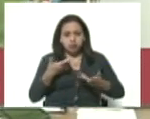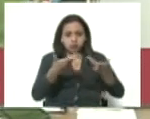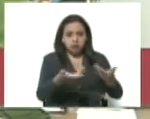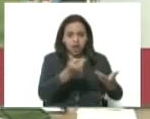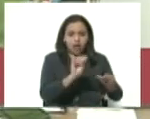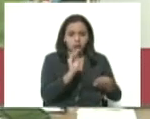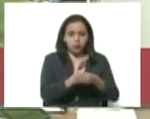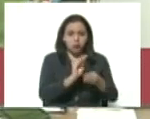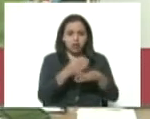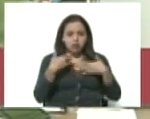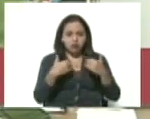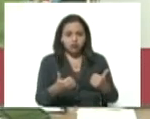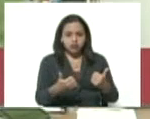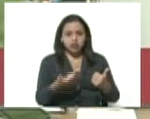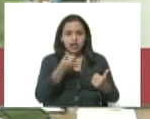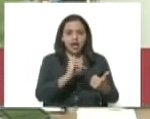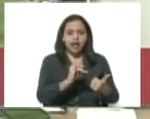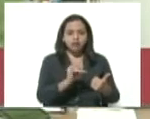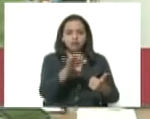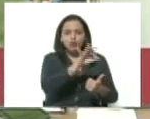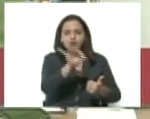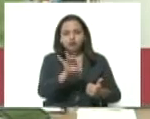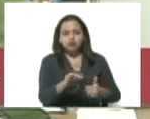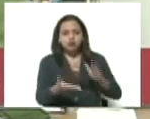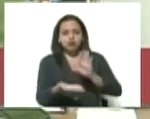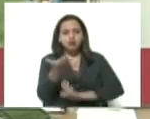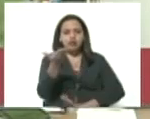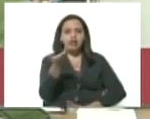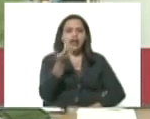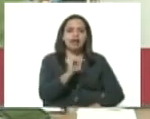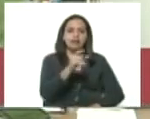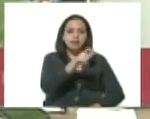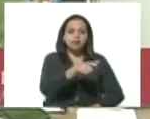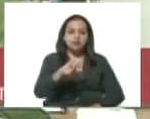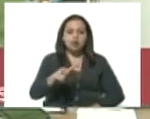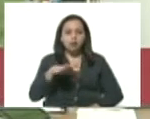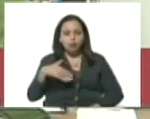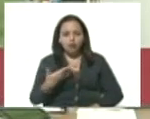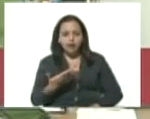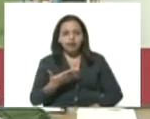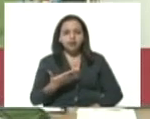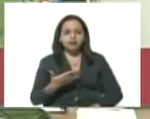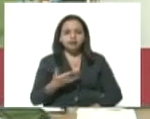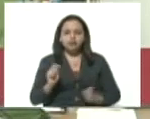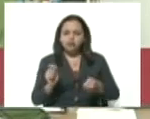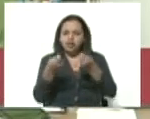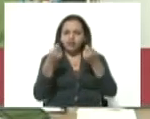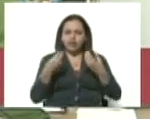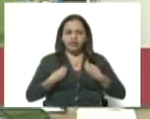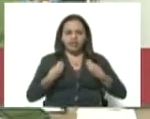que hay altas probabilidades de que esa persona supere el coronavirus.